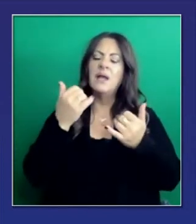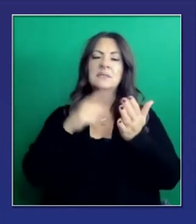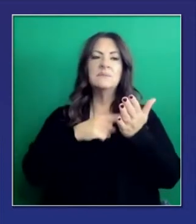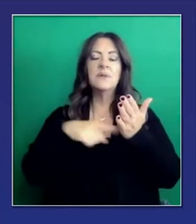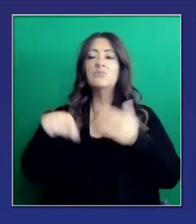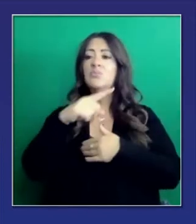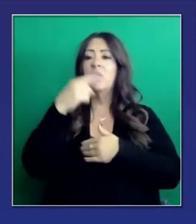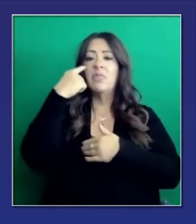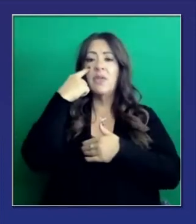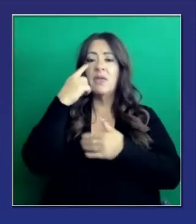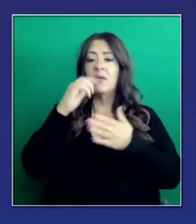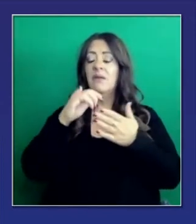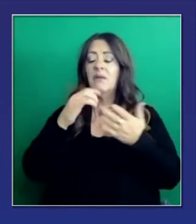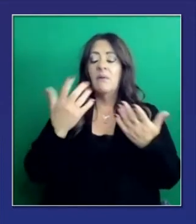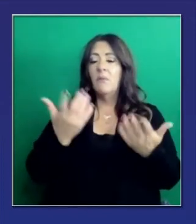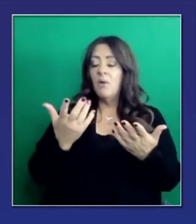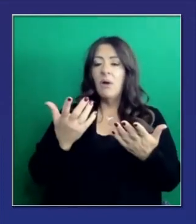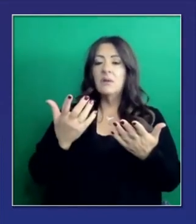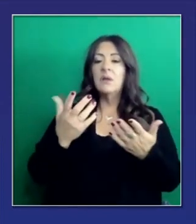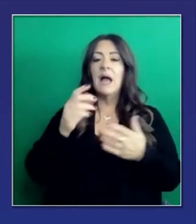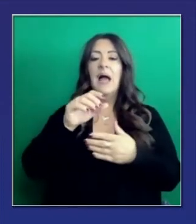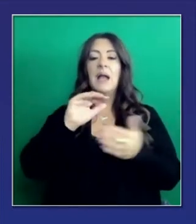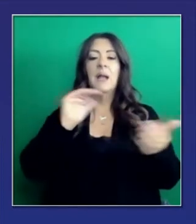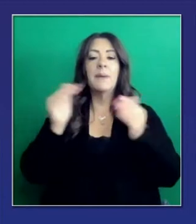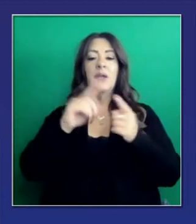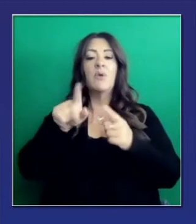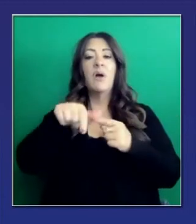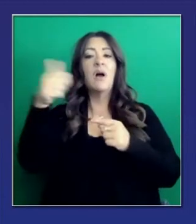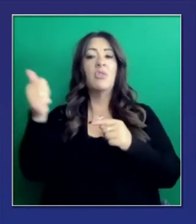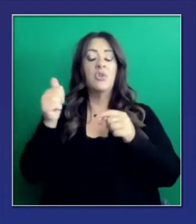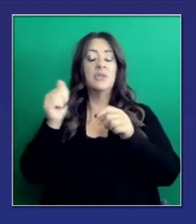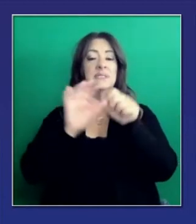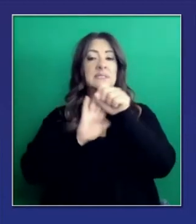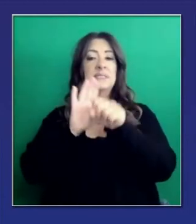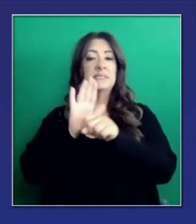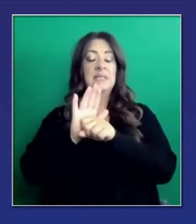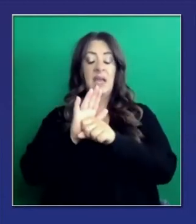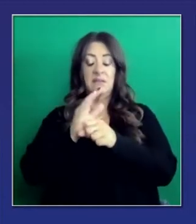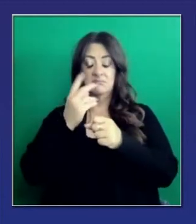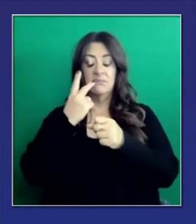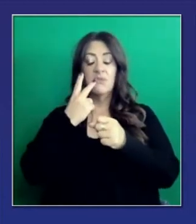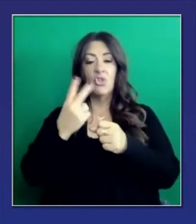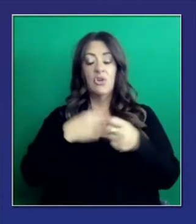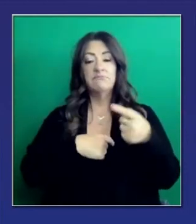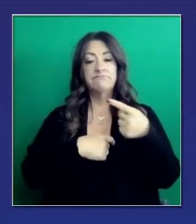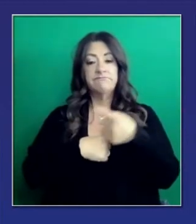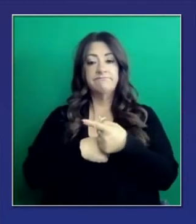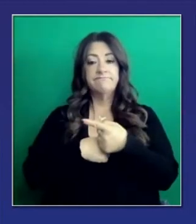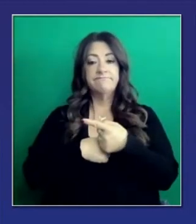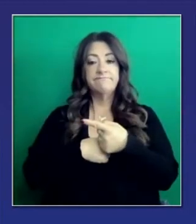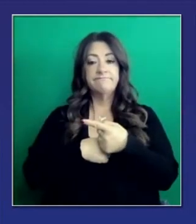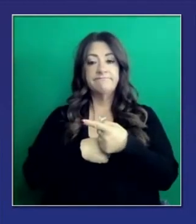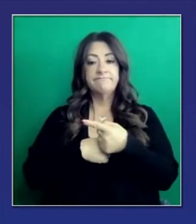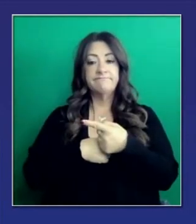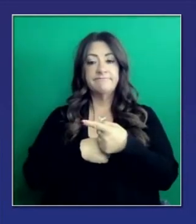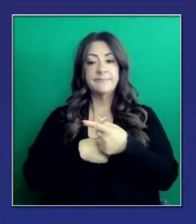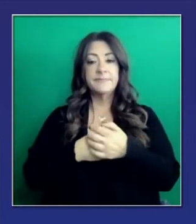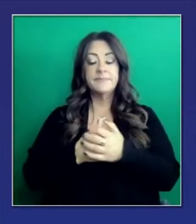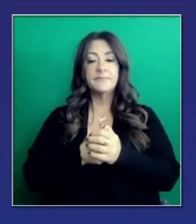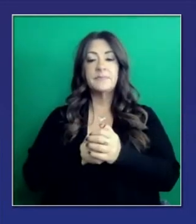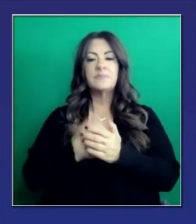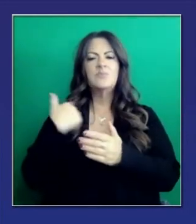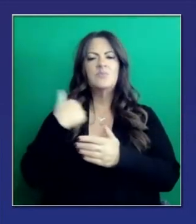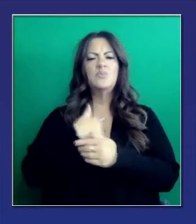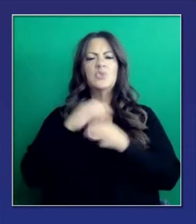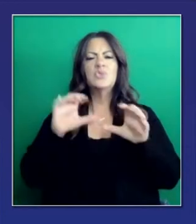piensa en cómo nos va comparado con otros estados en este respecto, de la tasa de pruebas positivas.